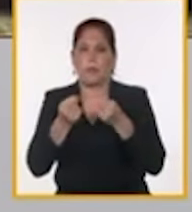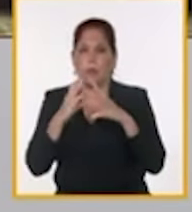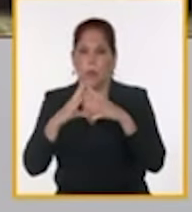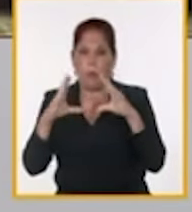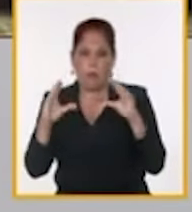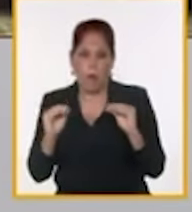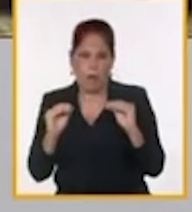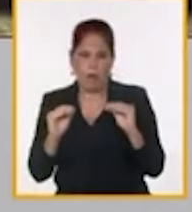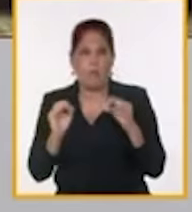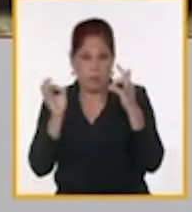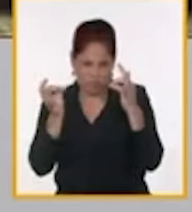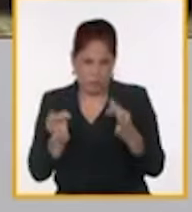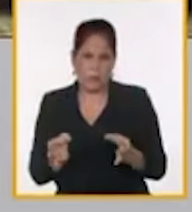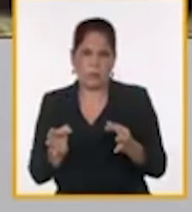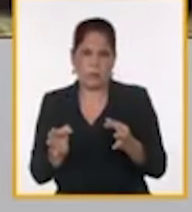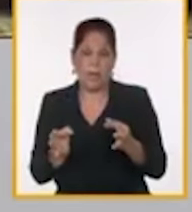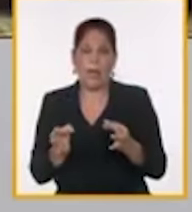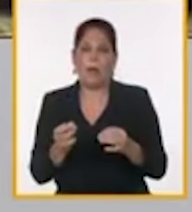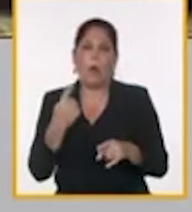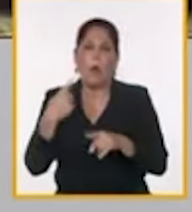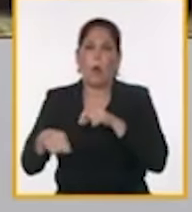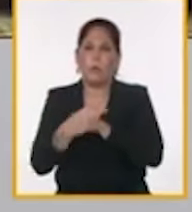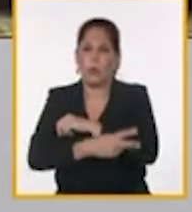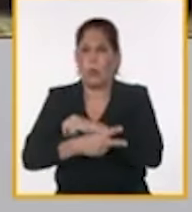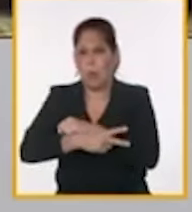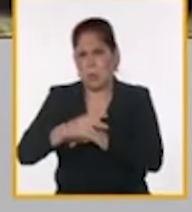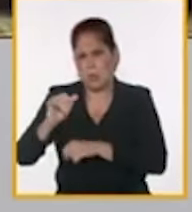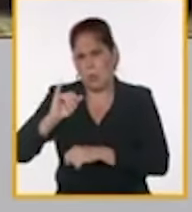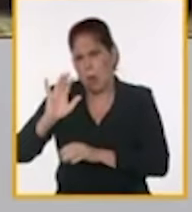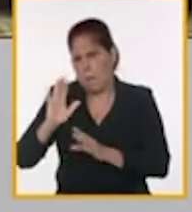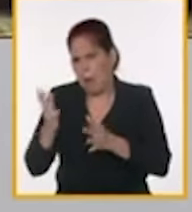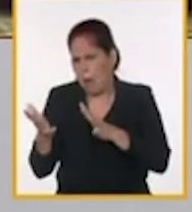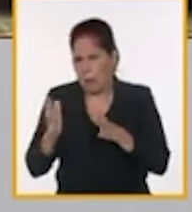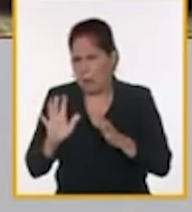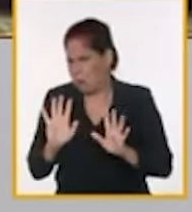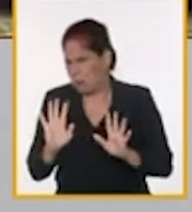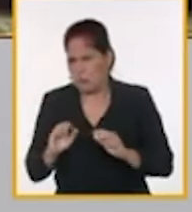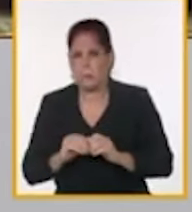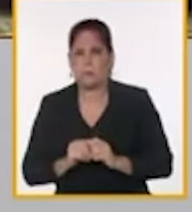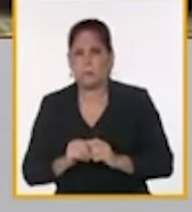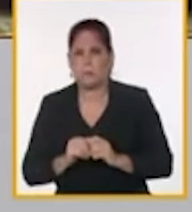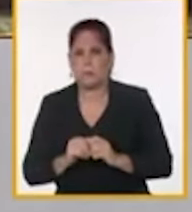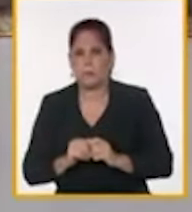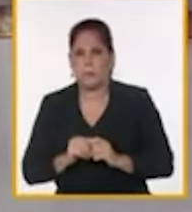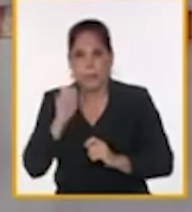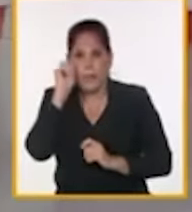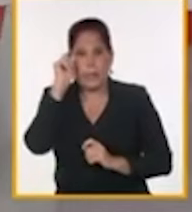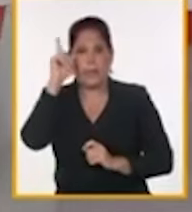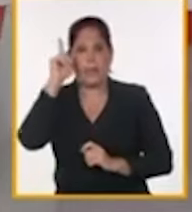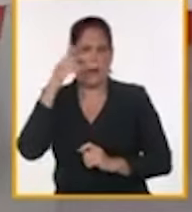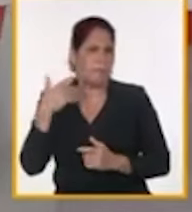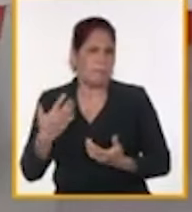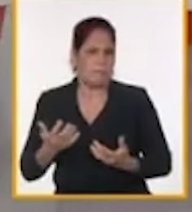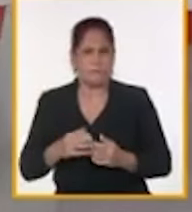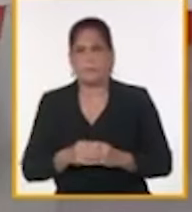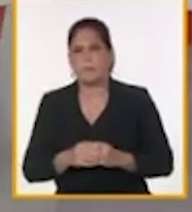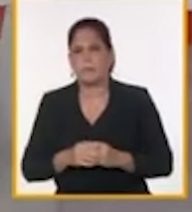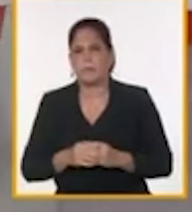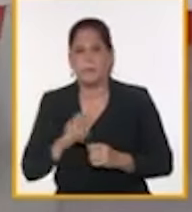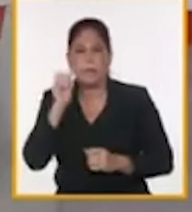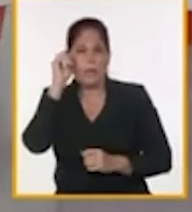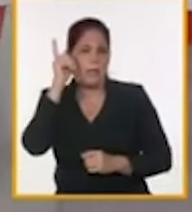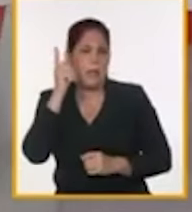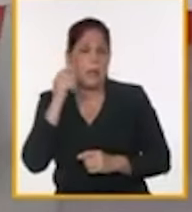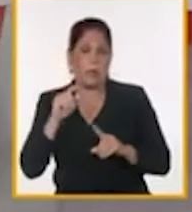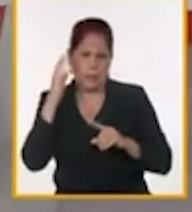Cuba a lo que generalmente ocurre en cualquier otro país. Y es una filosofía también, ministro, de las